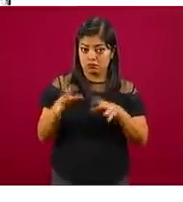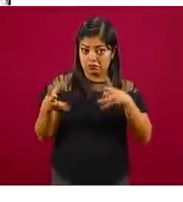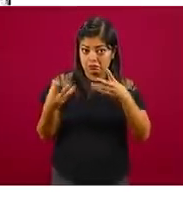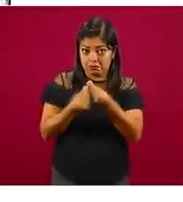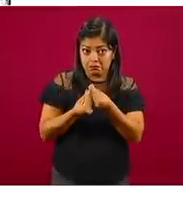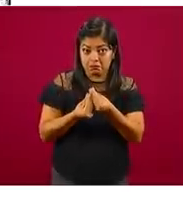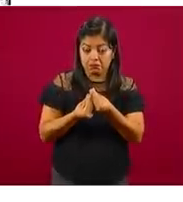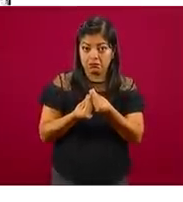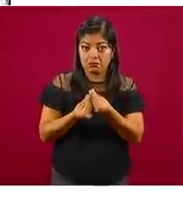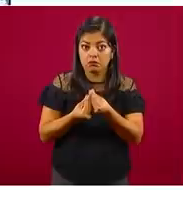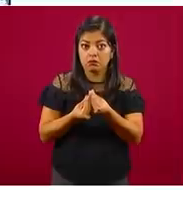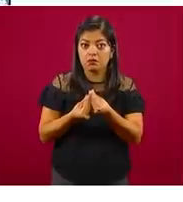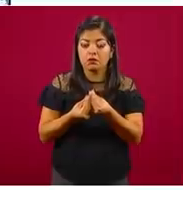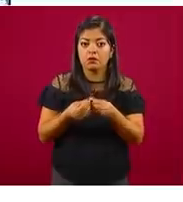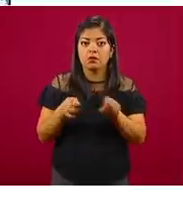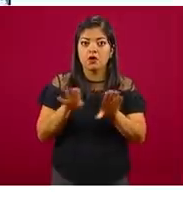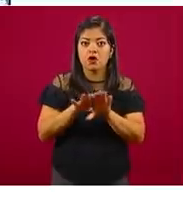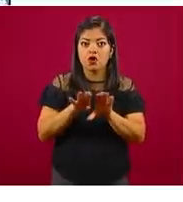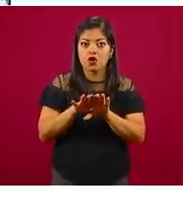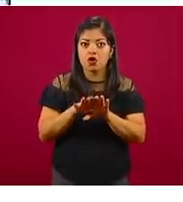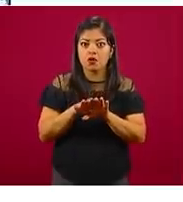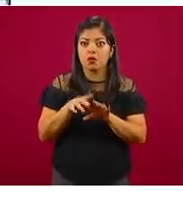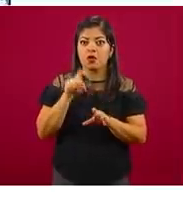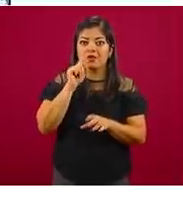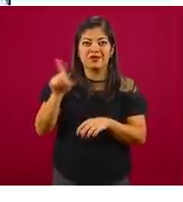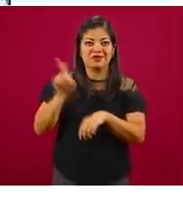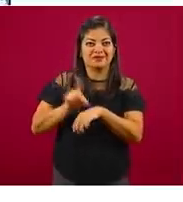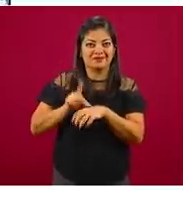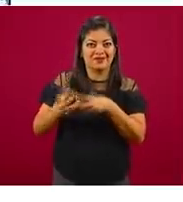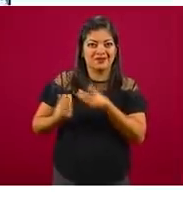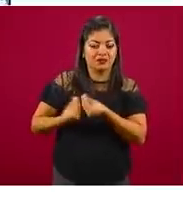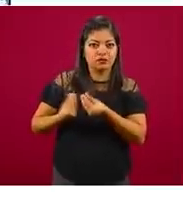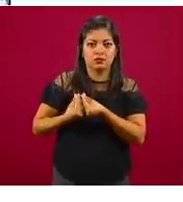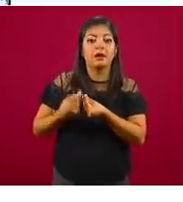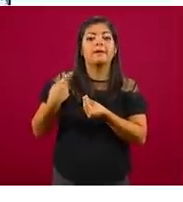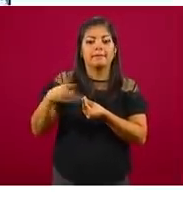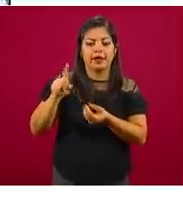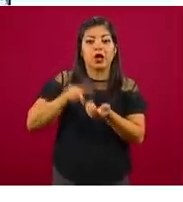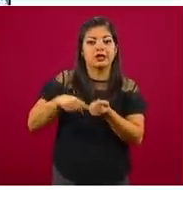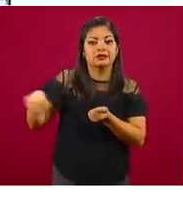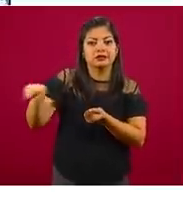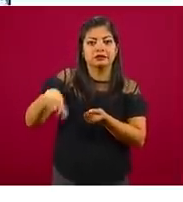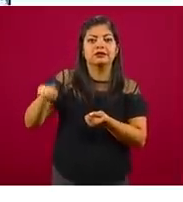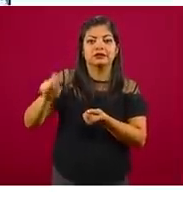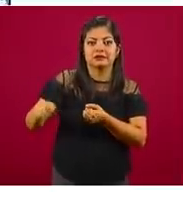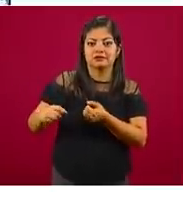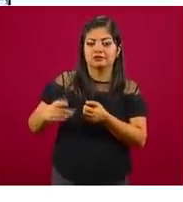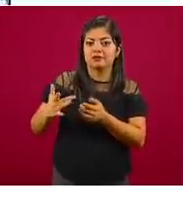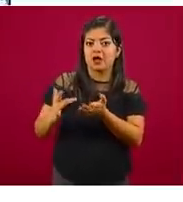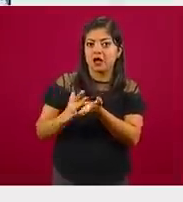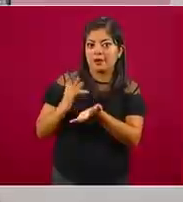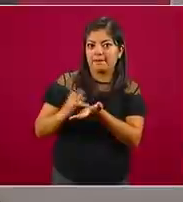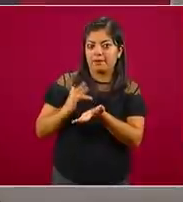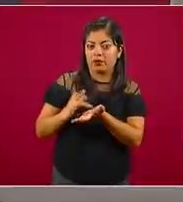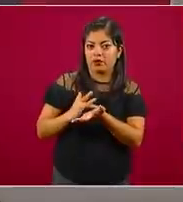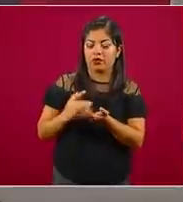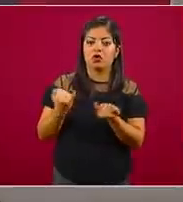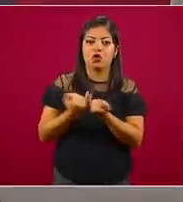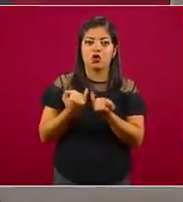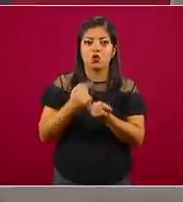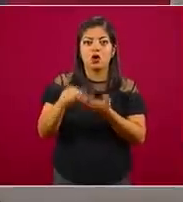lo consideramos dentro de la Fuerza Operativa, pero son parte de la Guardia Nacional, las unidades especializadas,